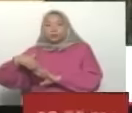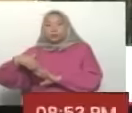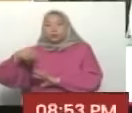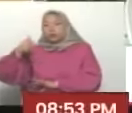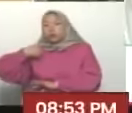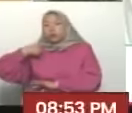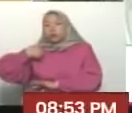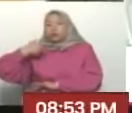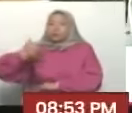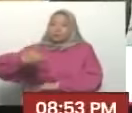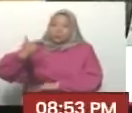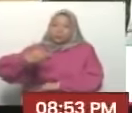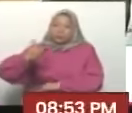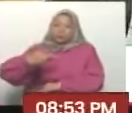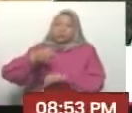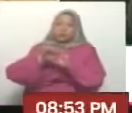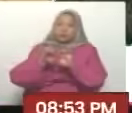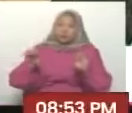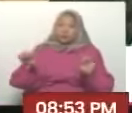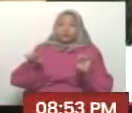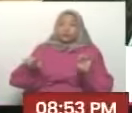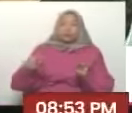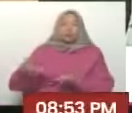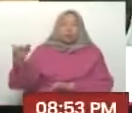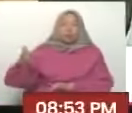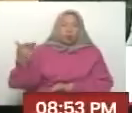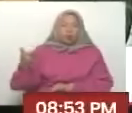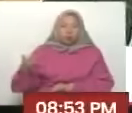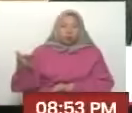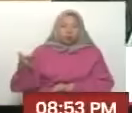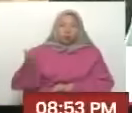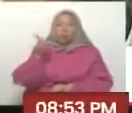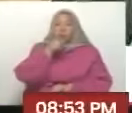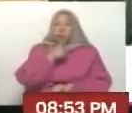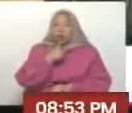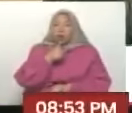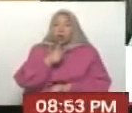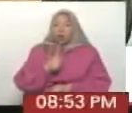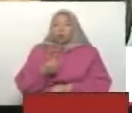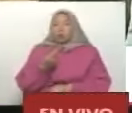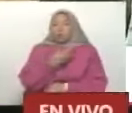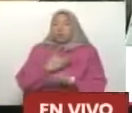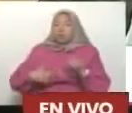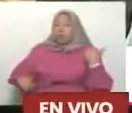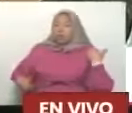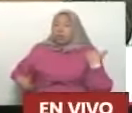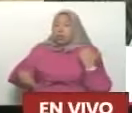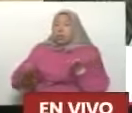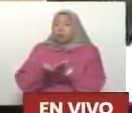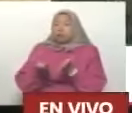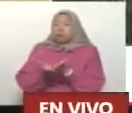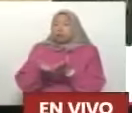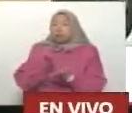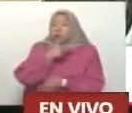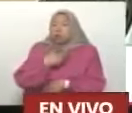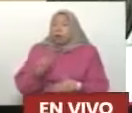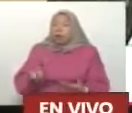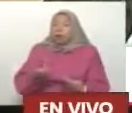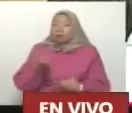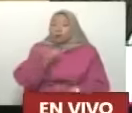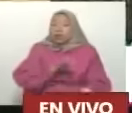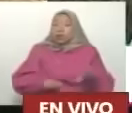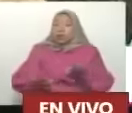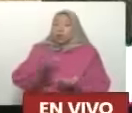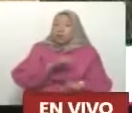que lo primordial es la educación, porque sin educación no hay presidente, no hay médico, no hay científico. La